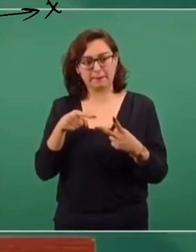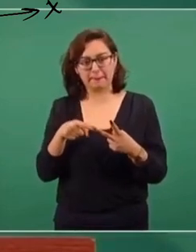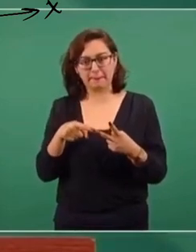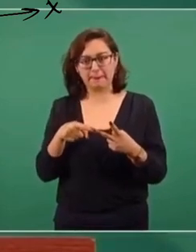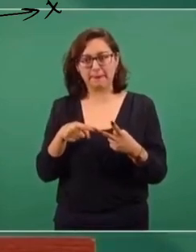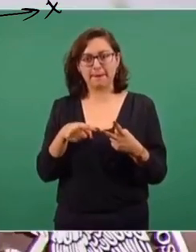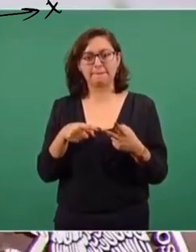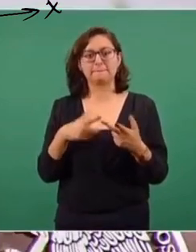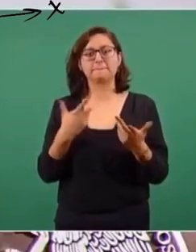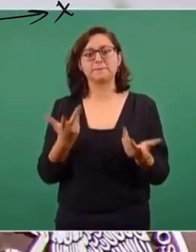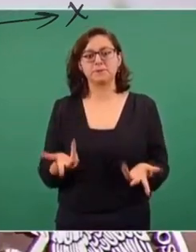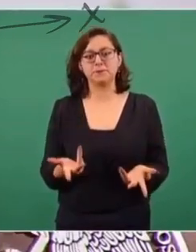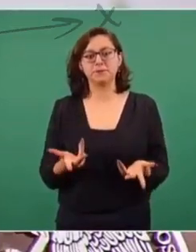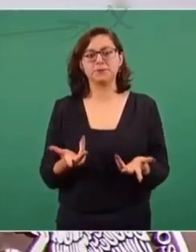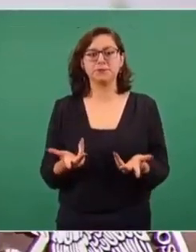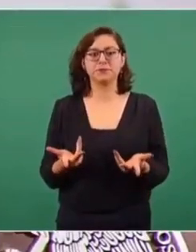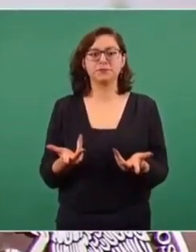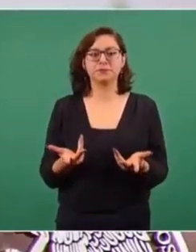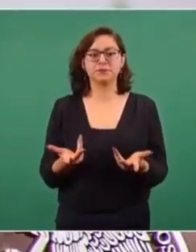promedio hasta